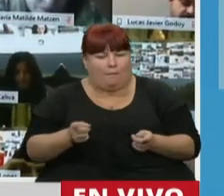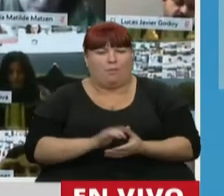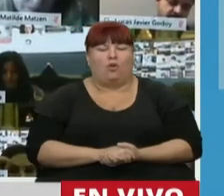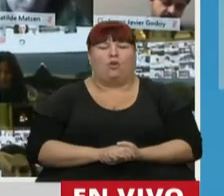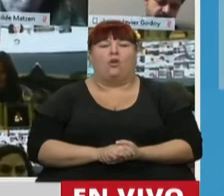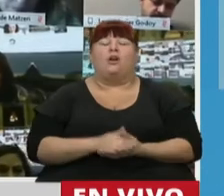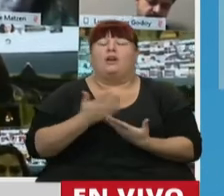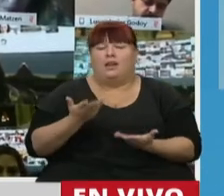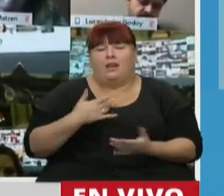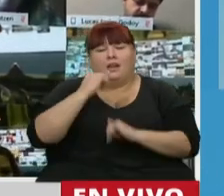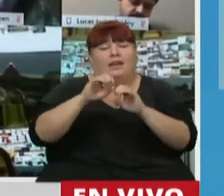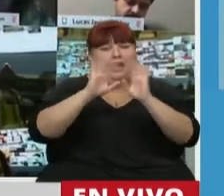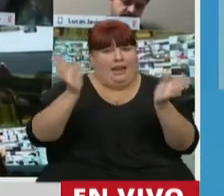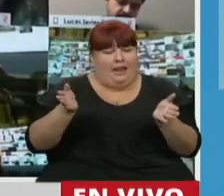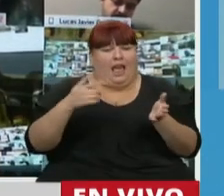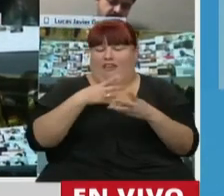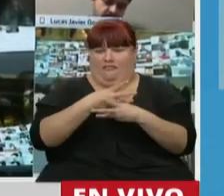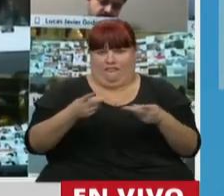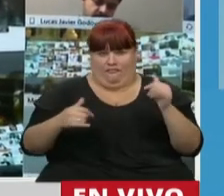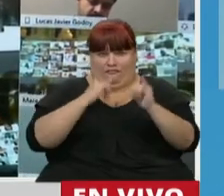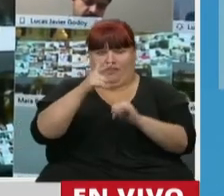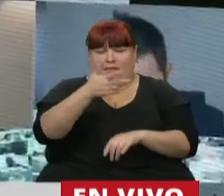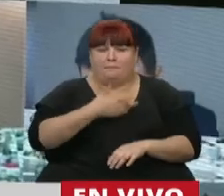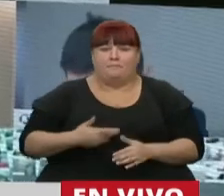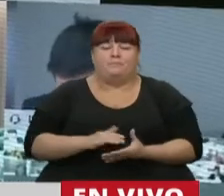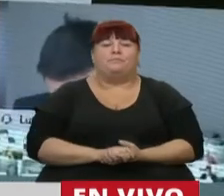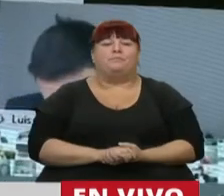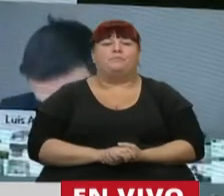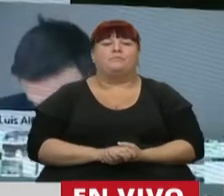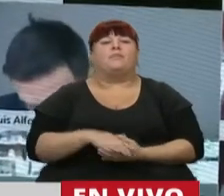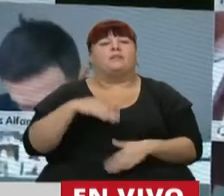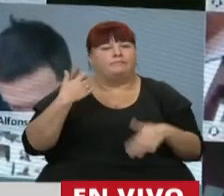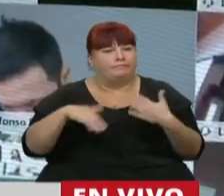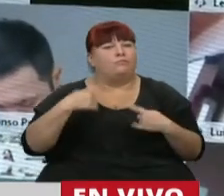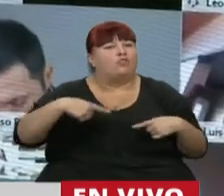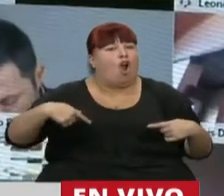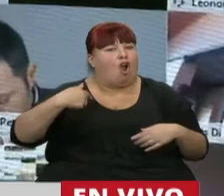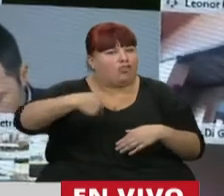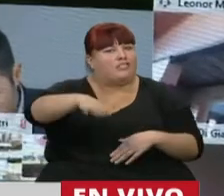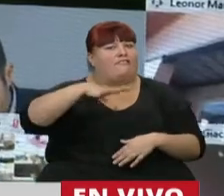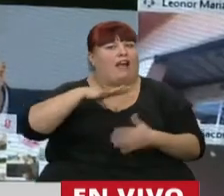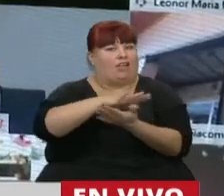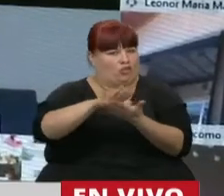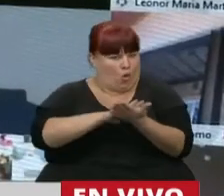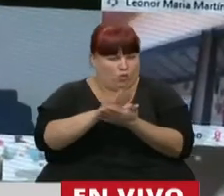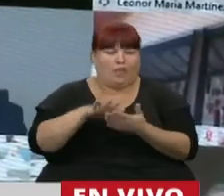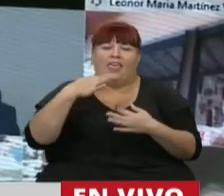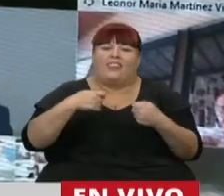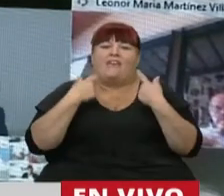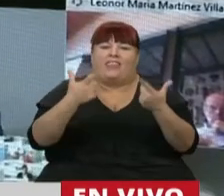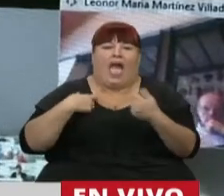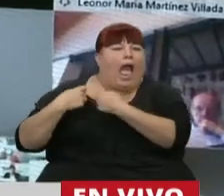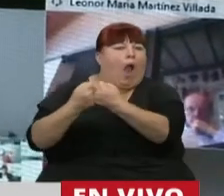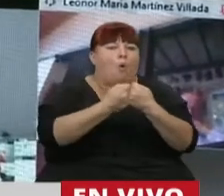Entonces lo que está claro, y con esto voy cerrando, Presidente, es que tenemos muchísimos desafíos pendientes, que necesitamos generar los